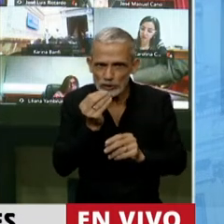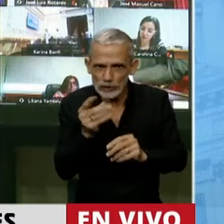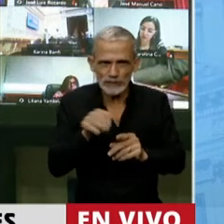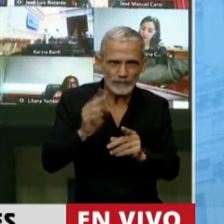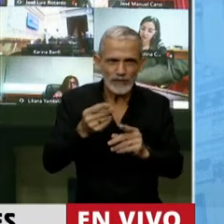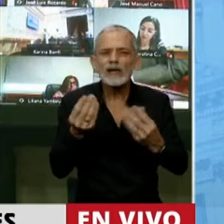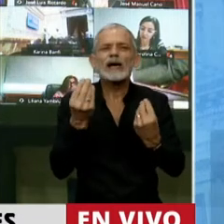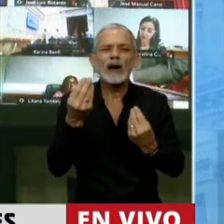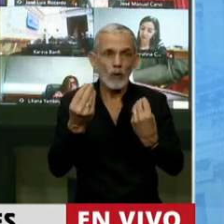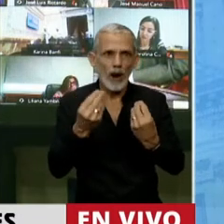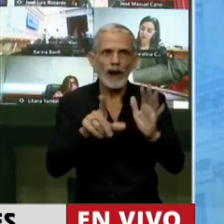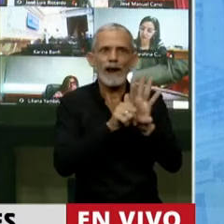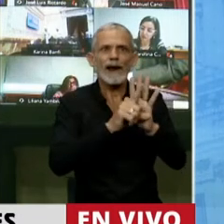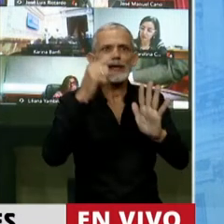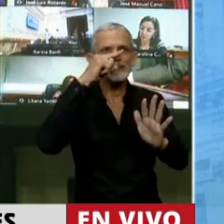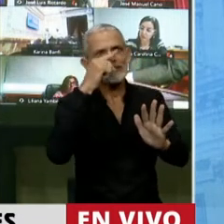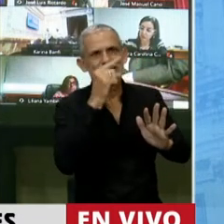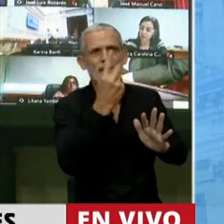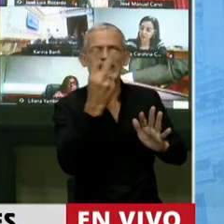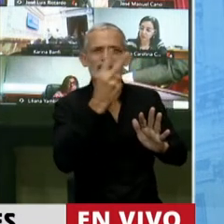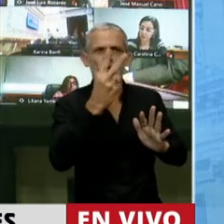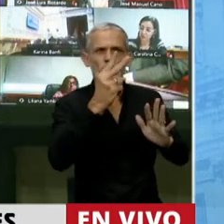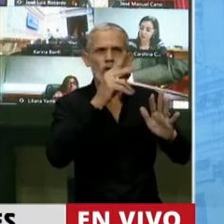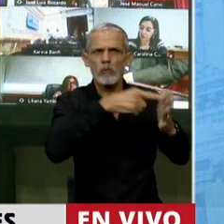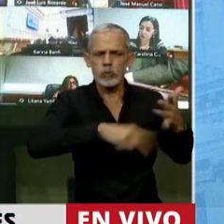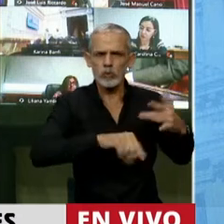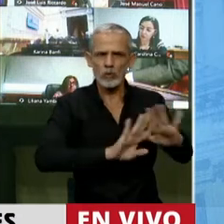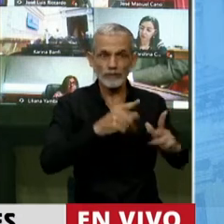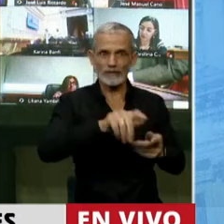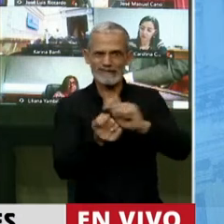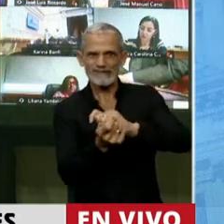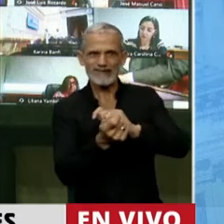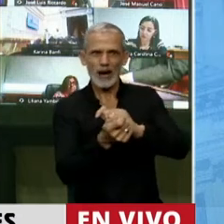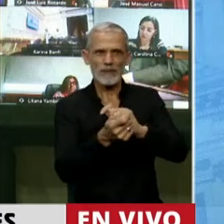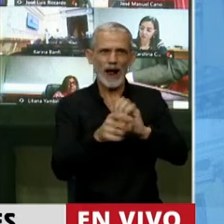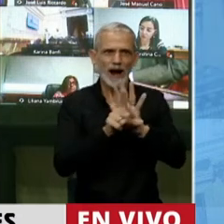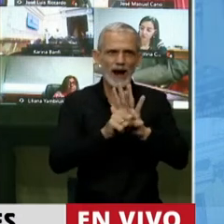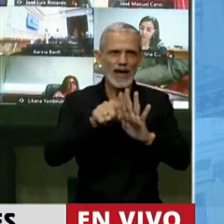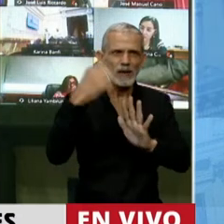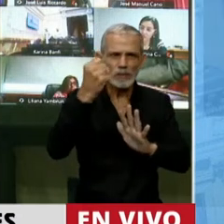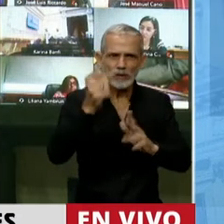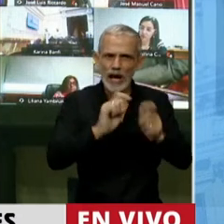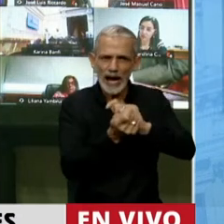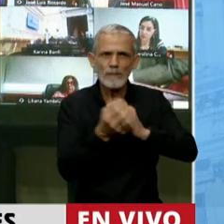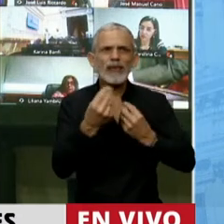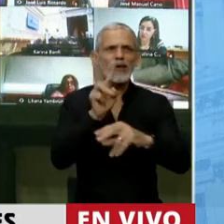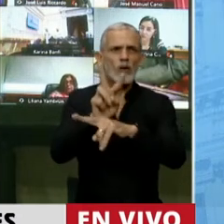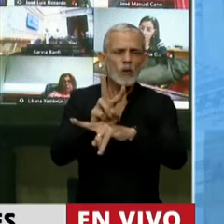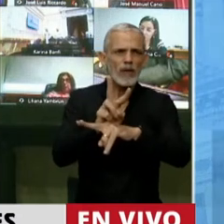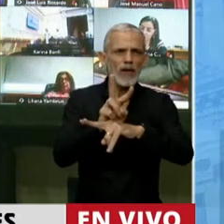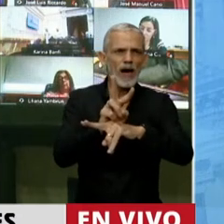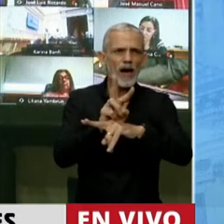tirar abajo la ley 7722, porque iba a modificar lo fundamental de esa ley que protege